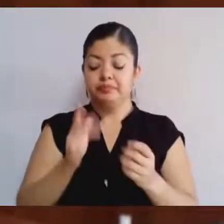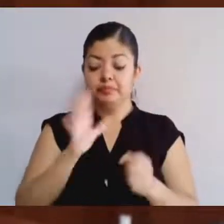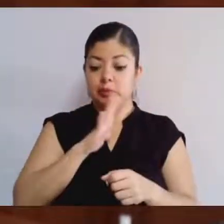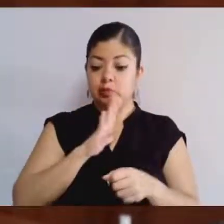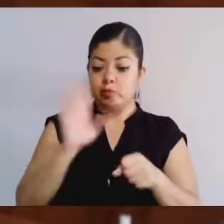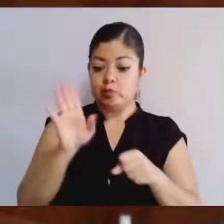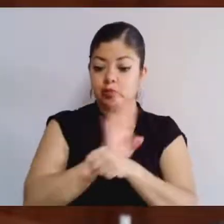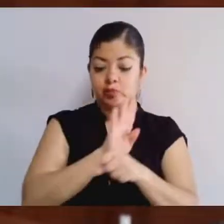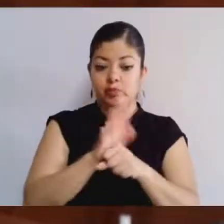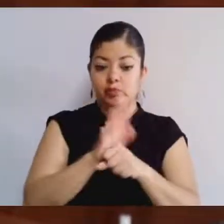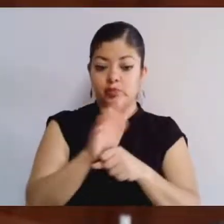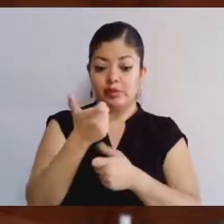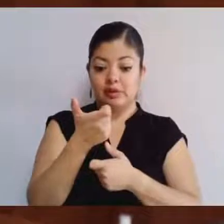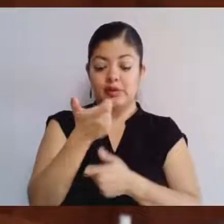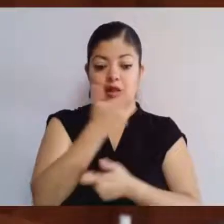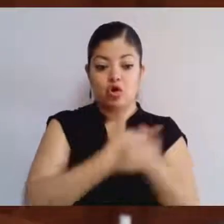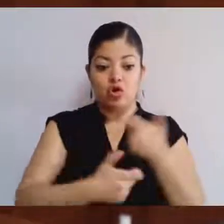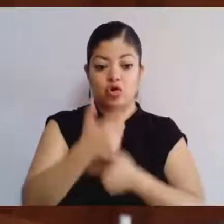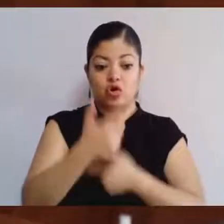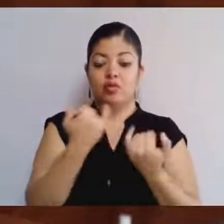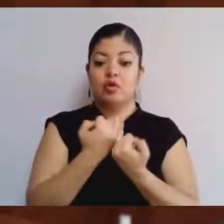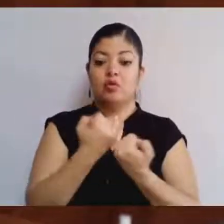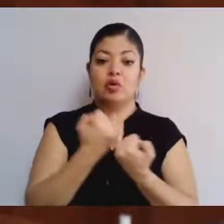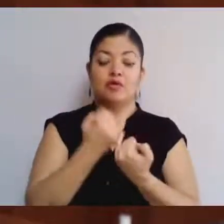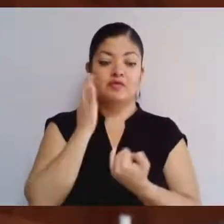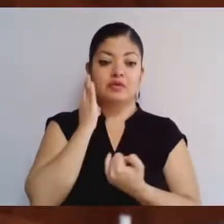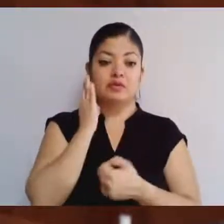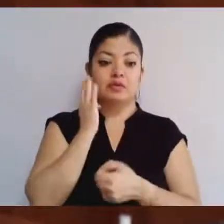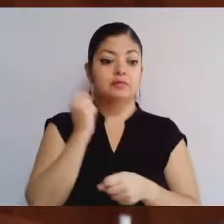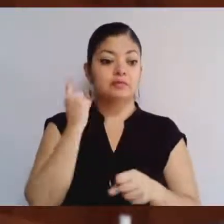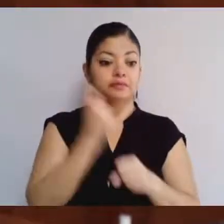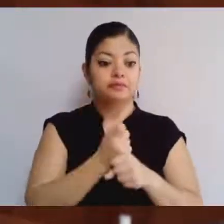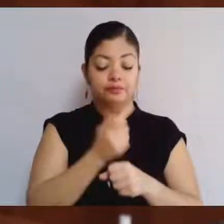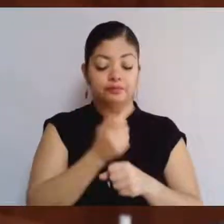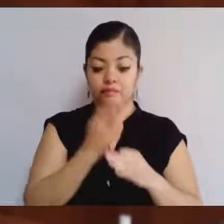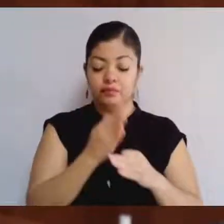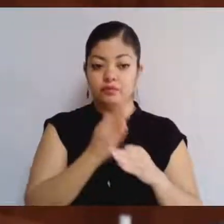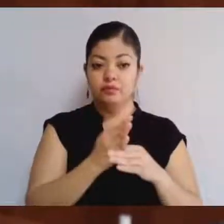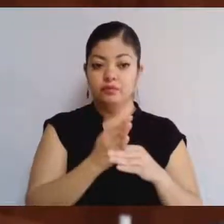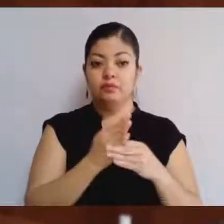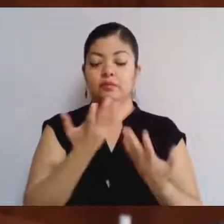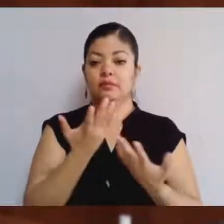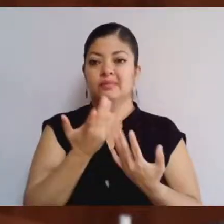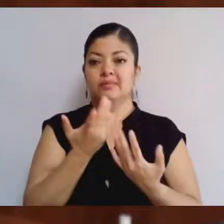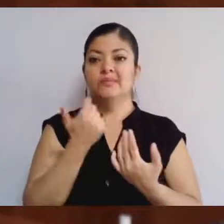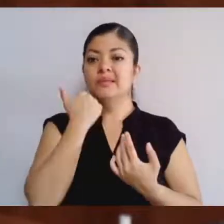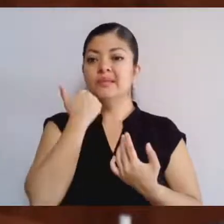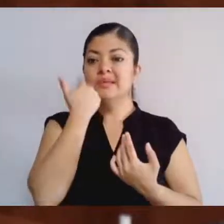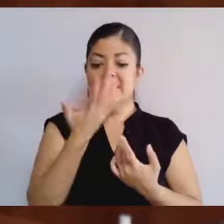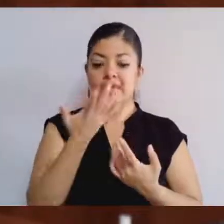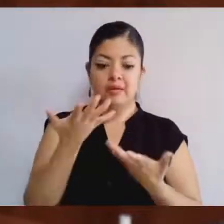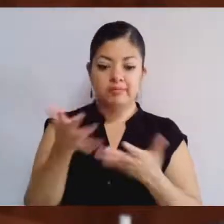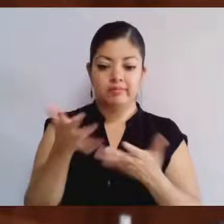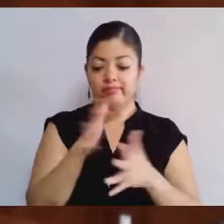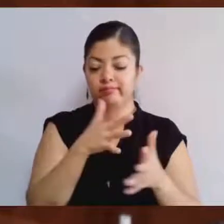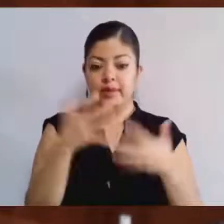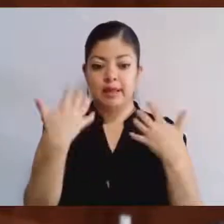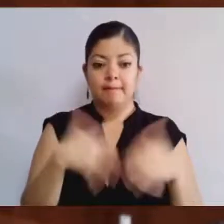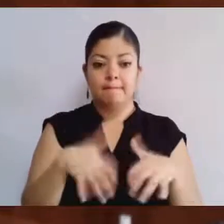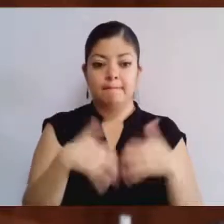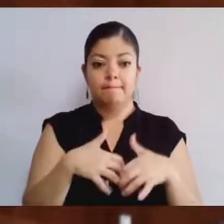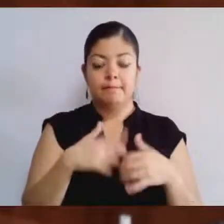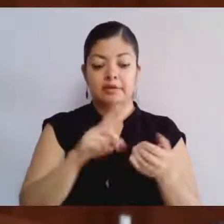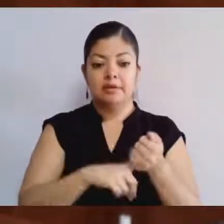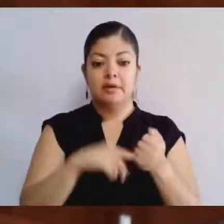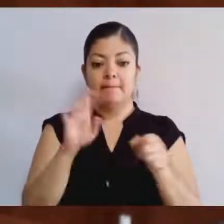beneficios económicos y fiscales. En particular, en estos últimos se pretende estimular a las empresas